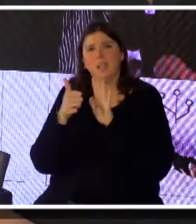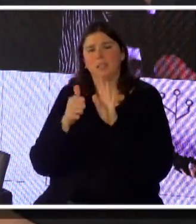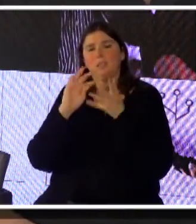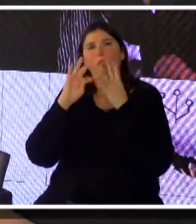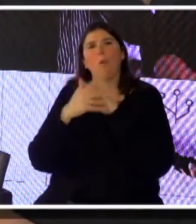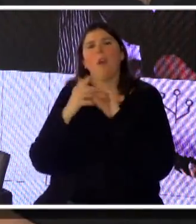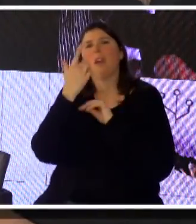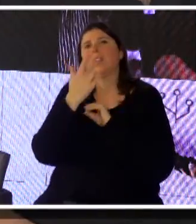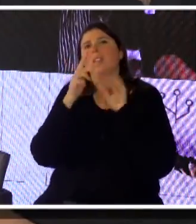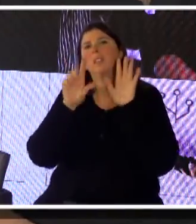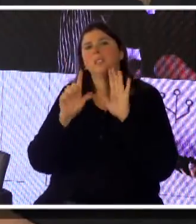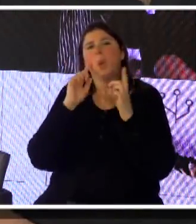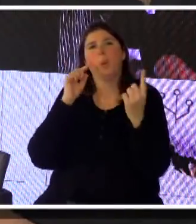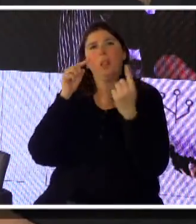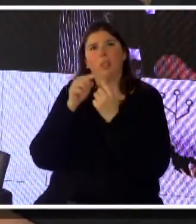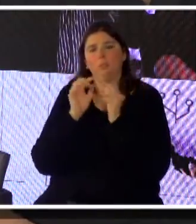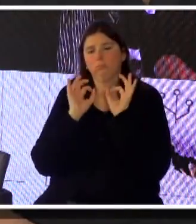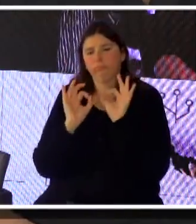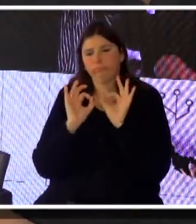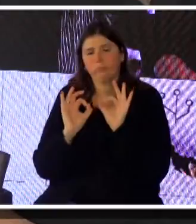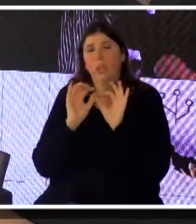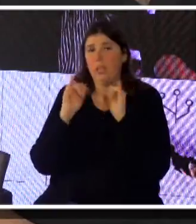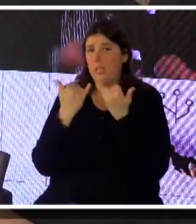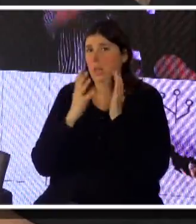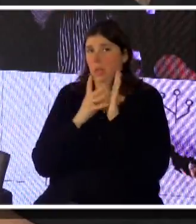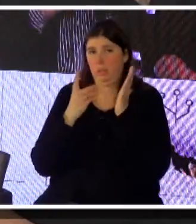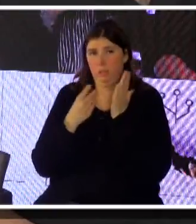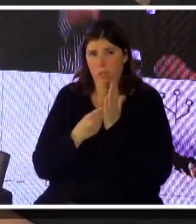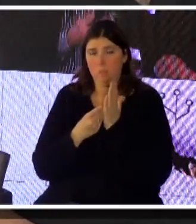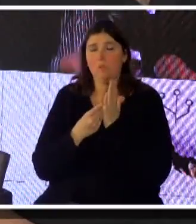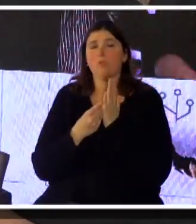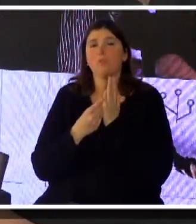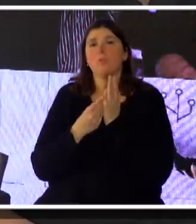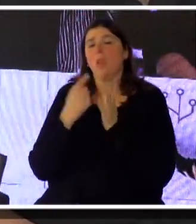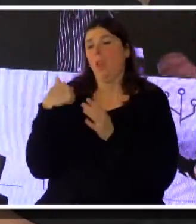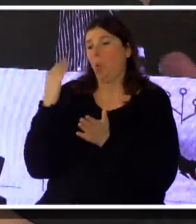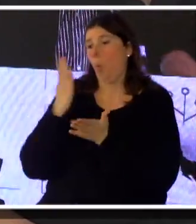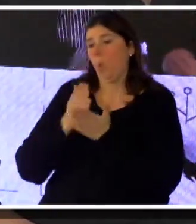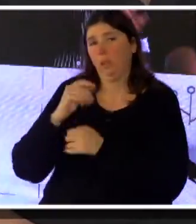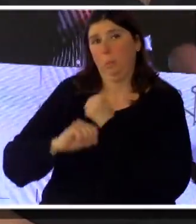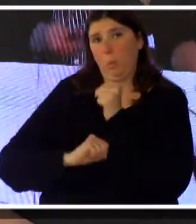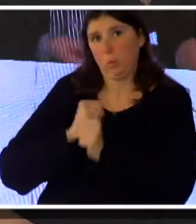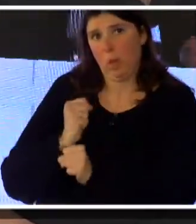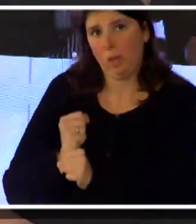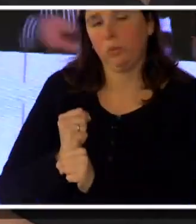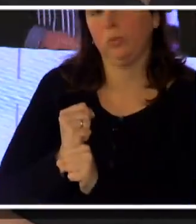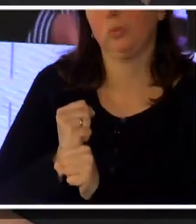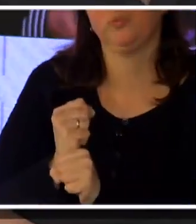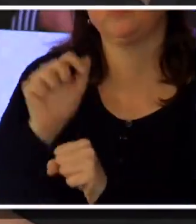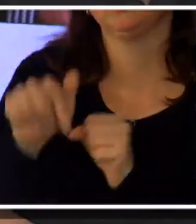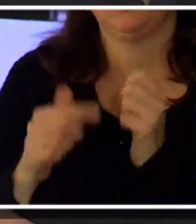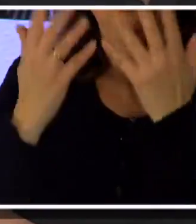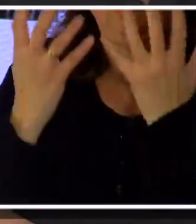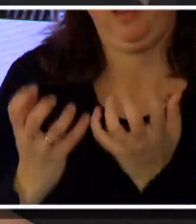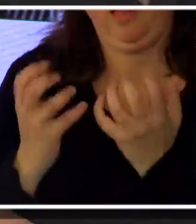objetivos estratégicos que hemos definido a lo largo de los últimos años y que es lo que estamos tratando